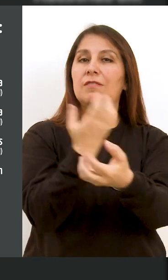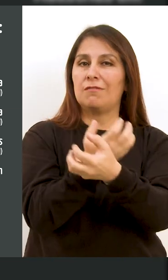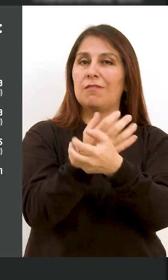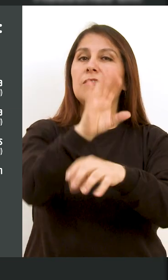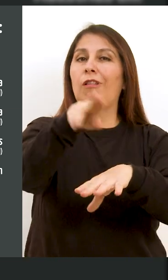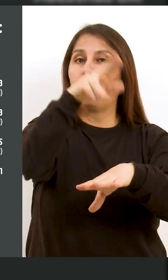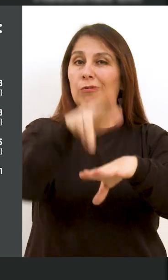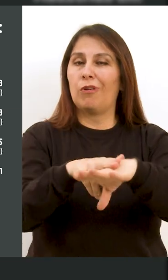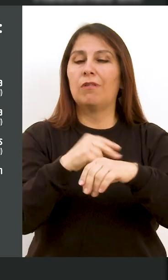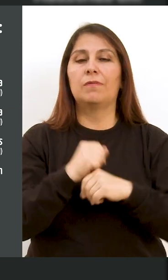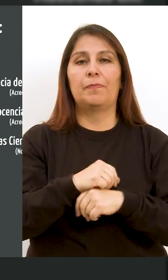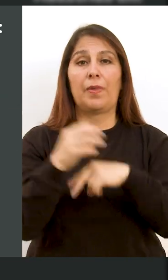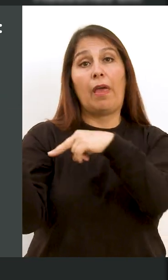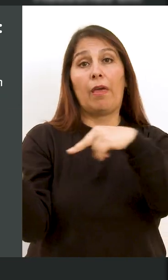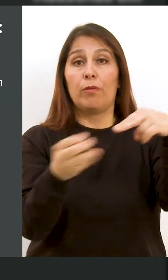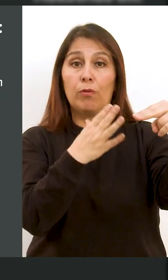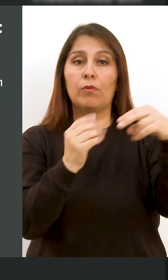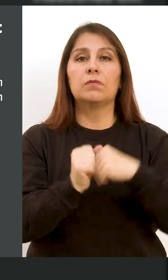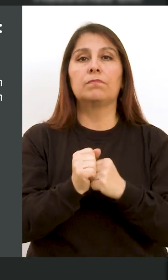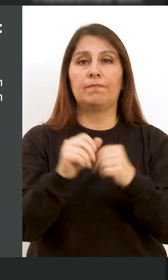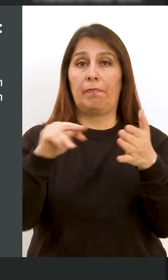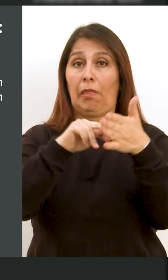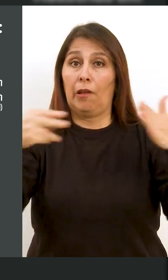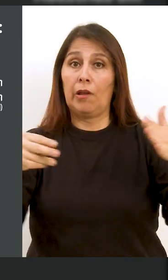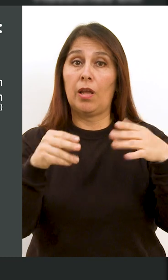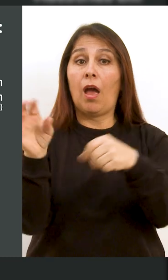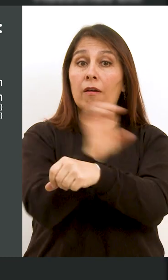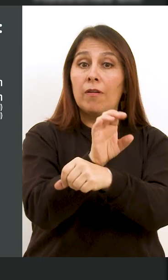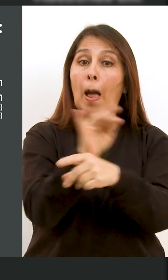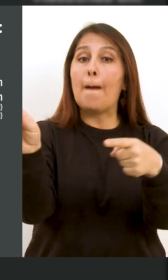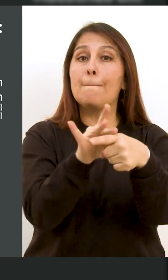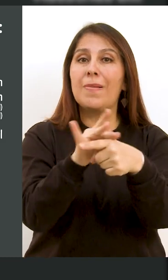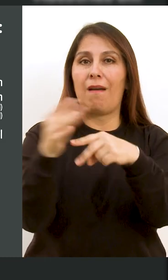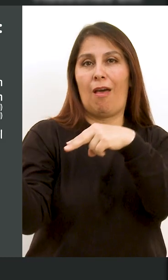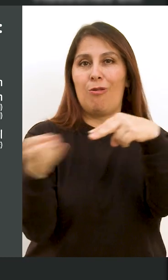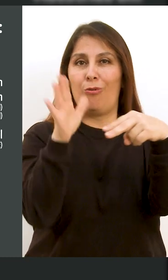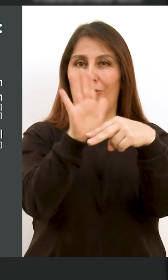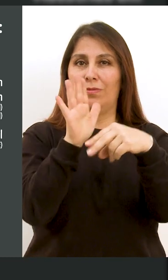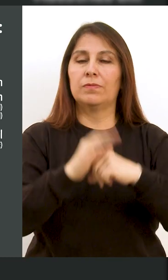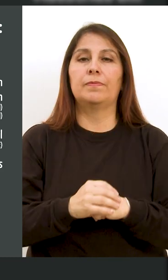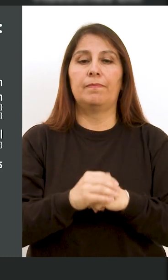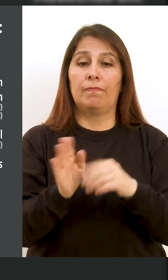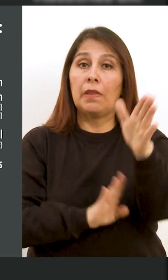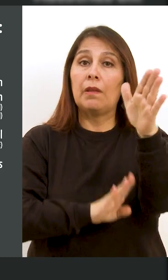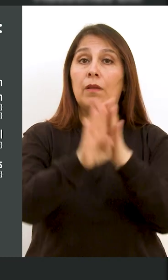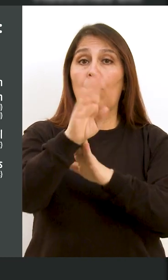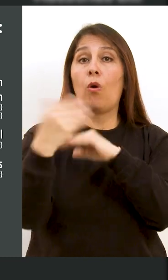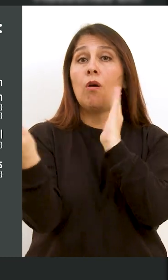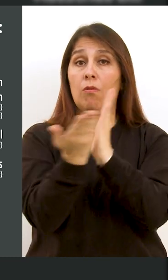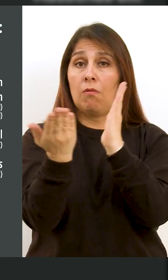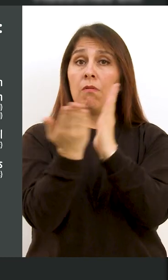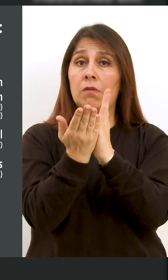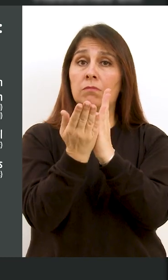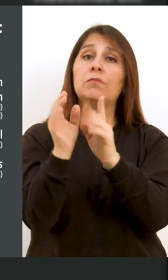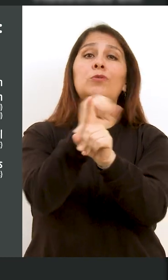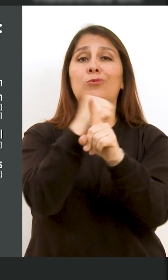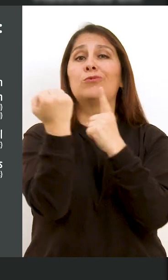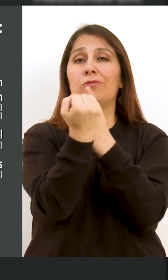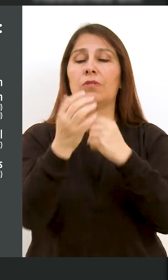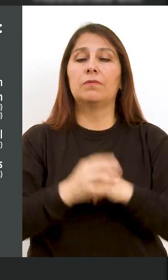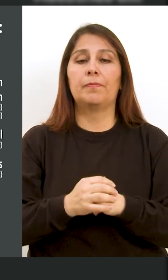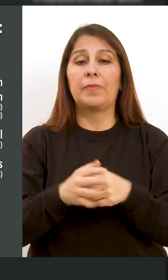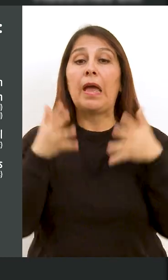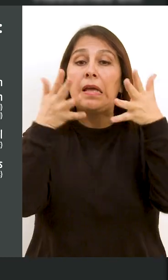ciencias naturales, educación, tecnologías de la información aplicadas a la educación, desarrollo educativo y